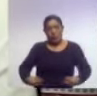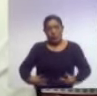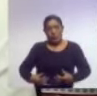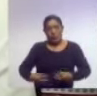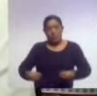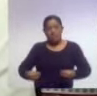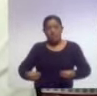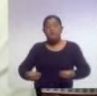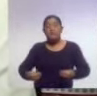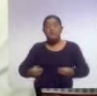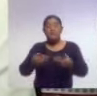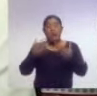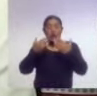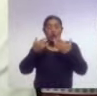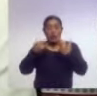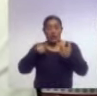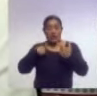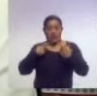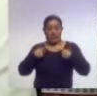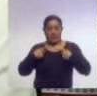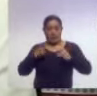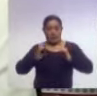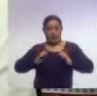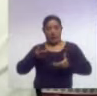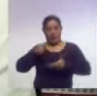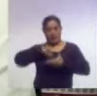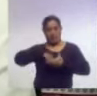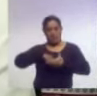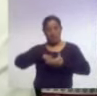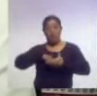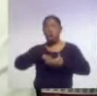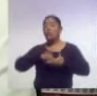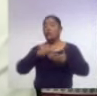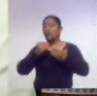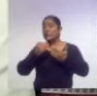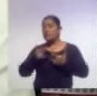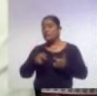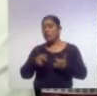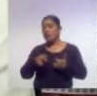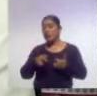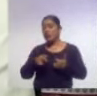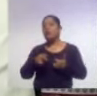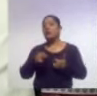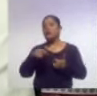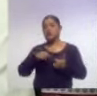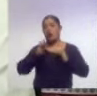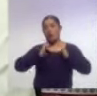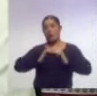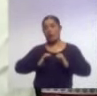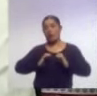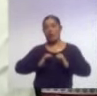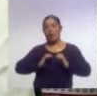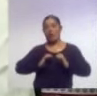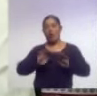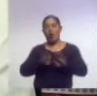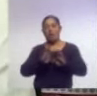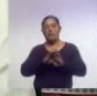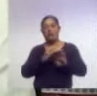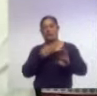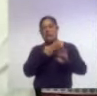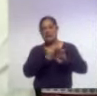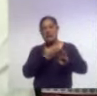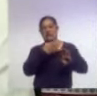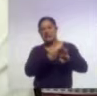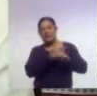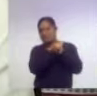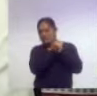ciertas enzimas, entonces al no haber esas enzimas, el cuerpo empieza a reaccionar con algunos síntomas, como cuáles,